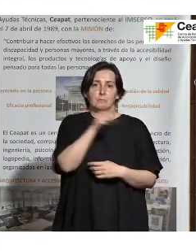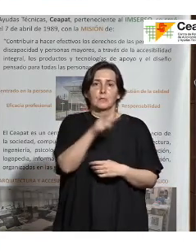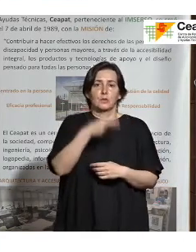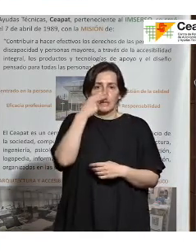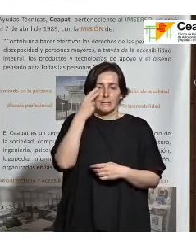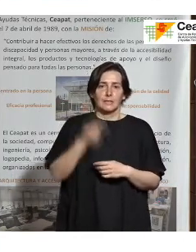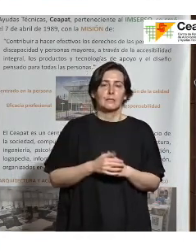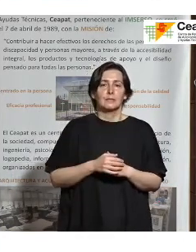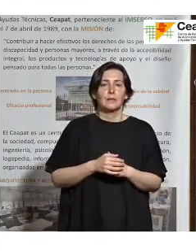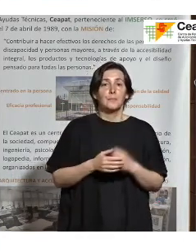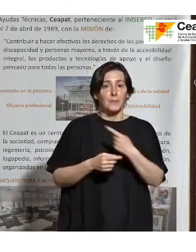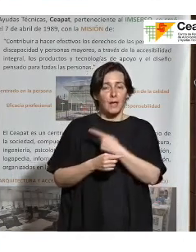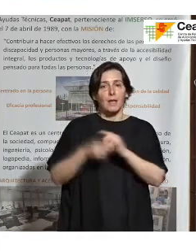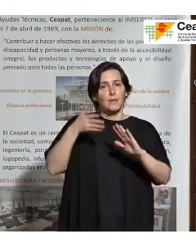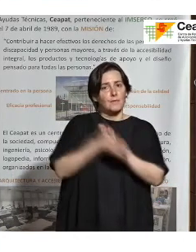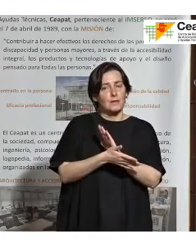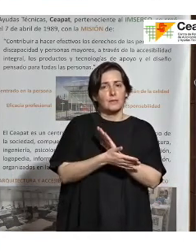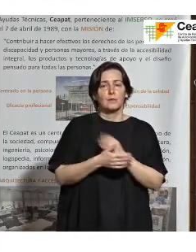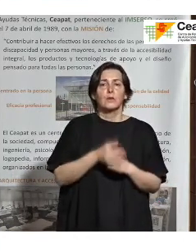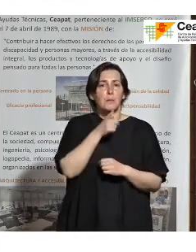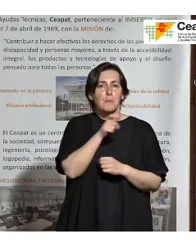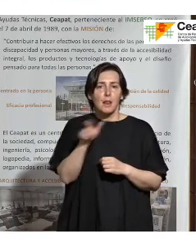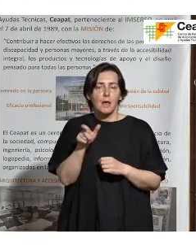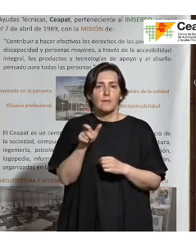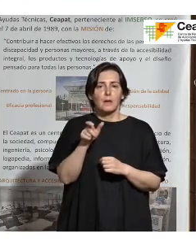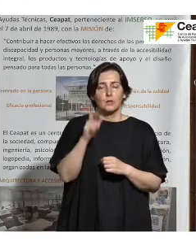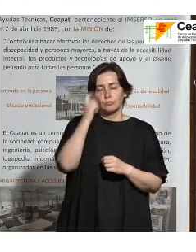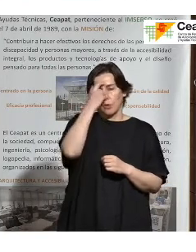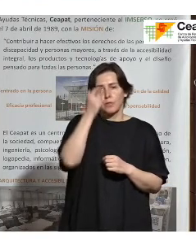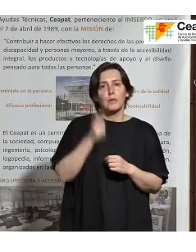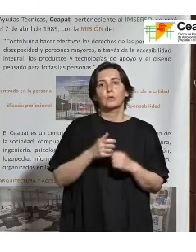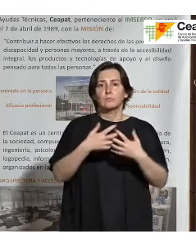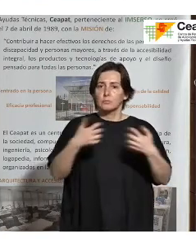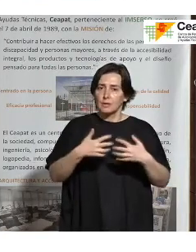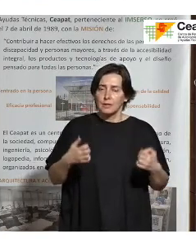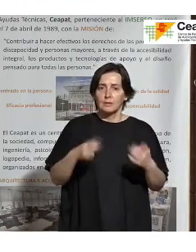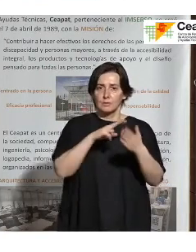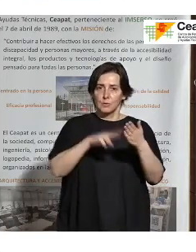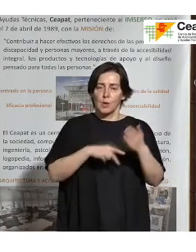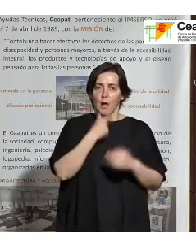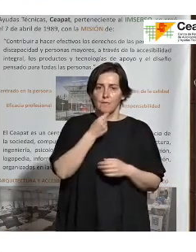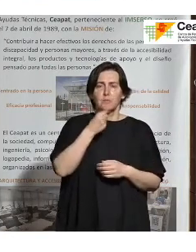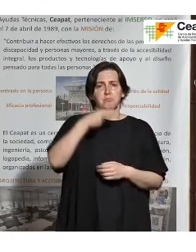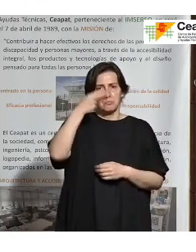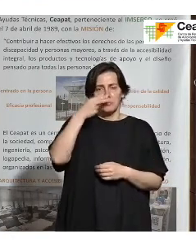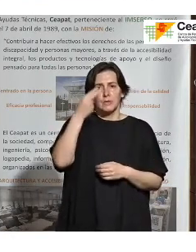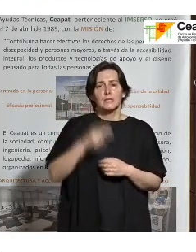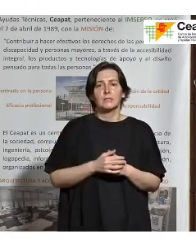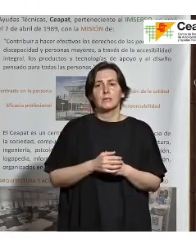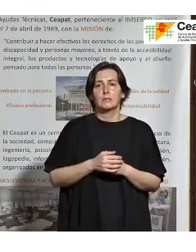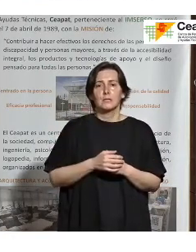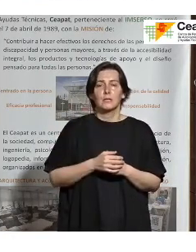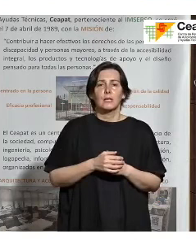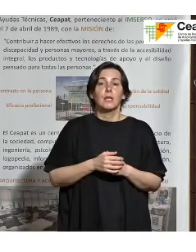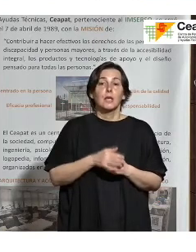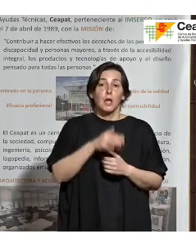donde vienen ya definiciones de palabras y términos redactados mediante la lectura fácil. Es muy interesante porque os puede ayudar